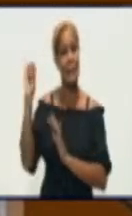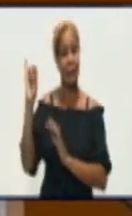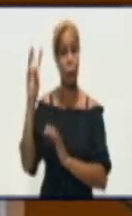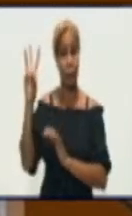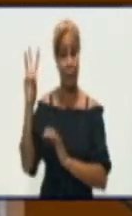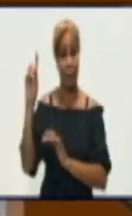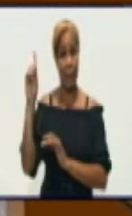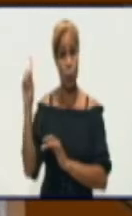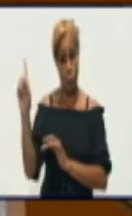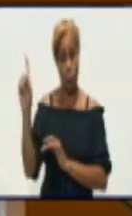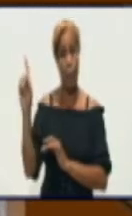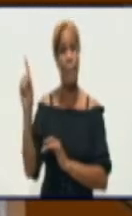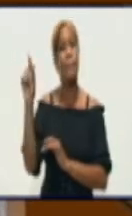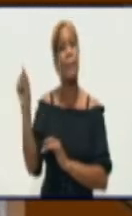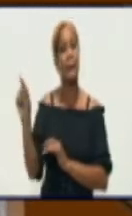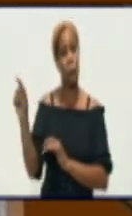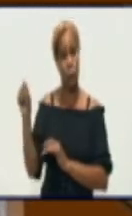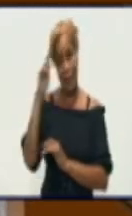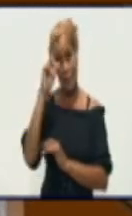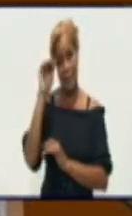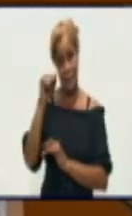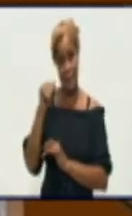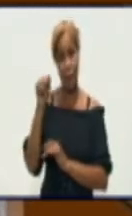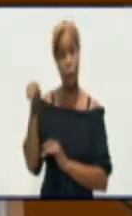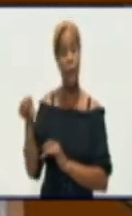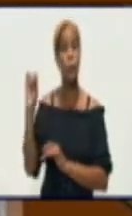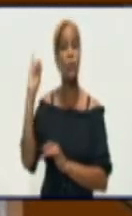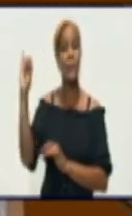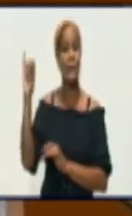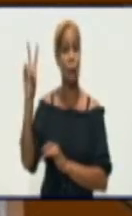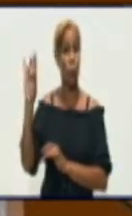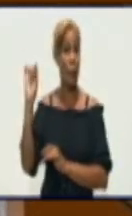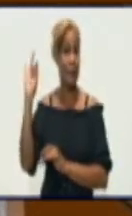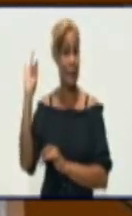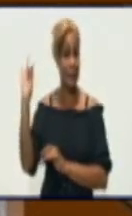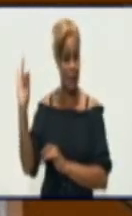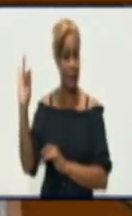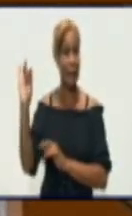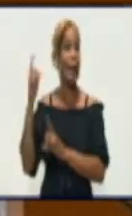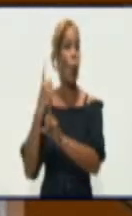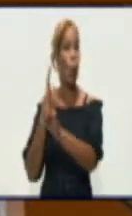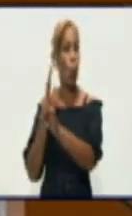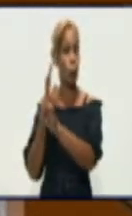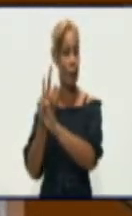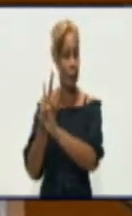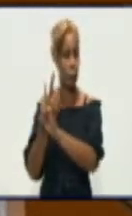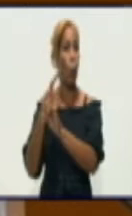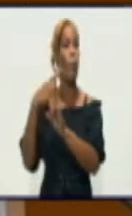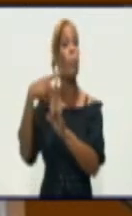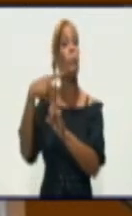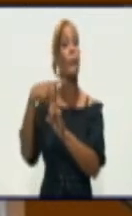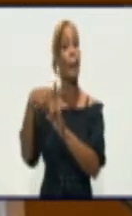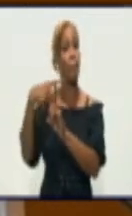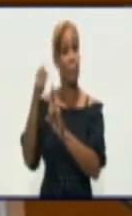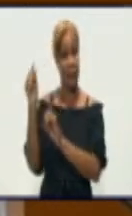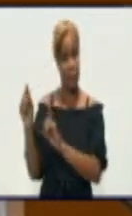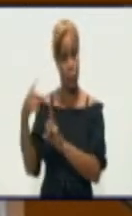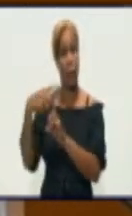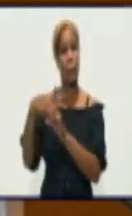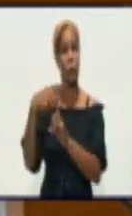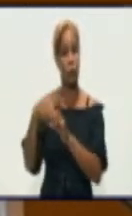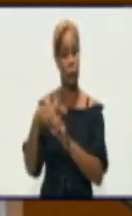pacientes. De ellos, 627 son contactos confirmados activos, sospechosos 1